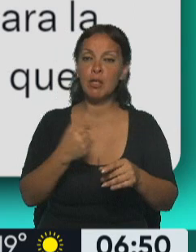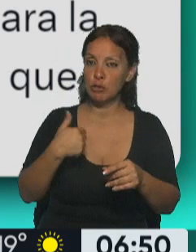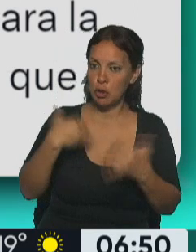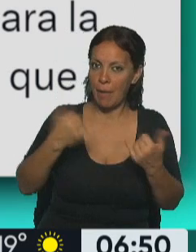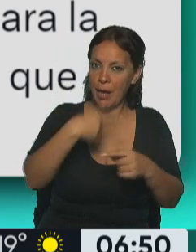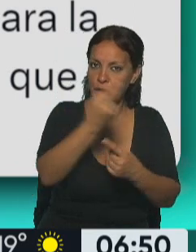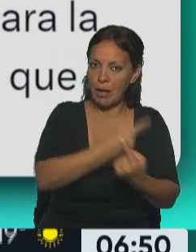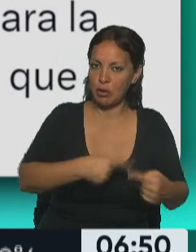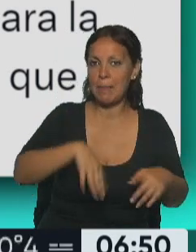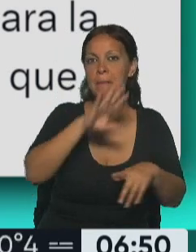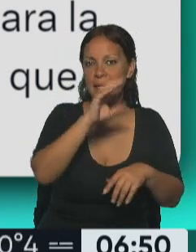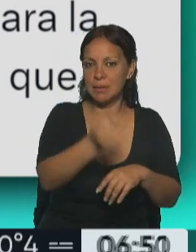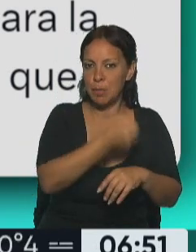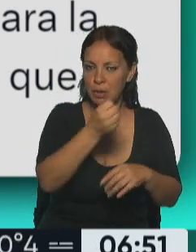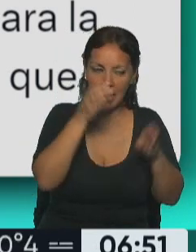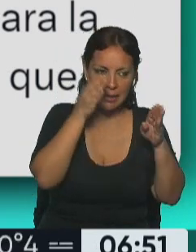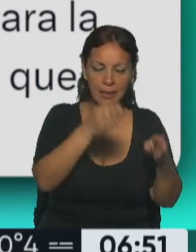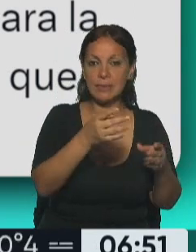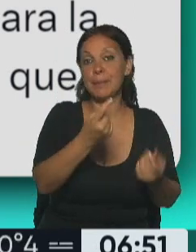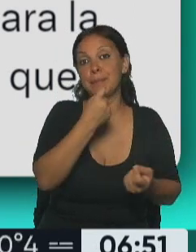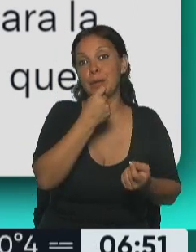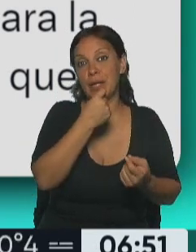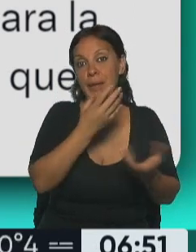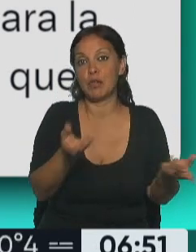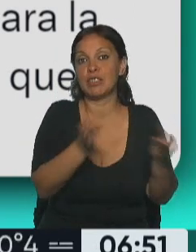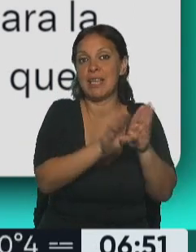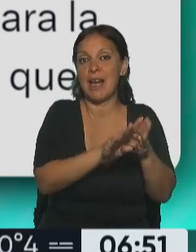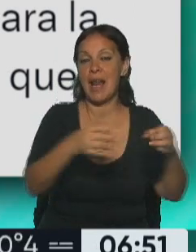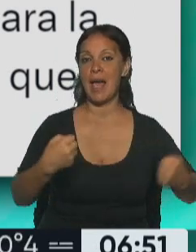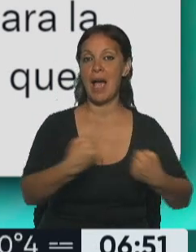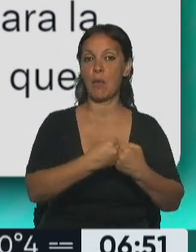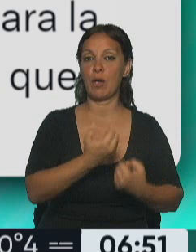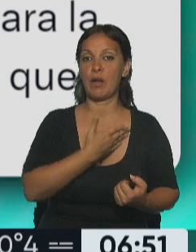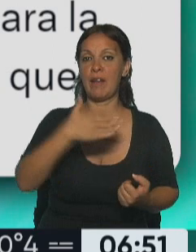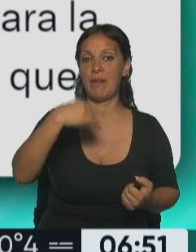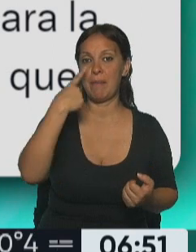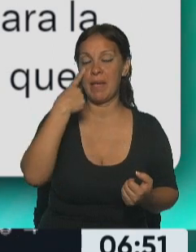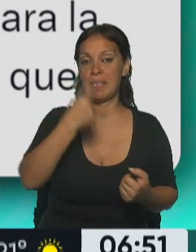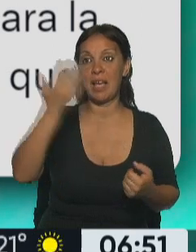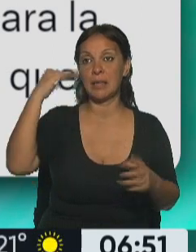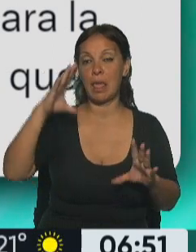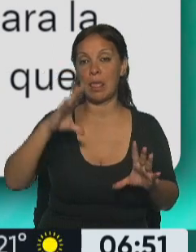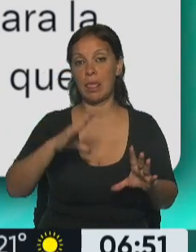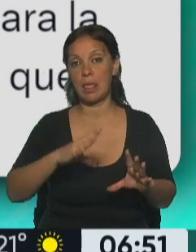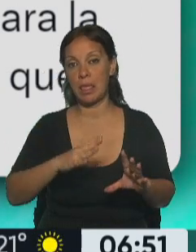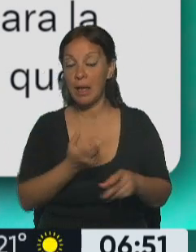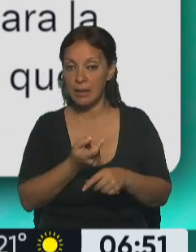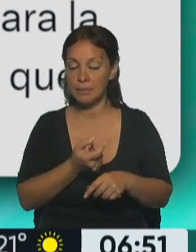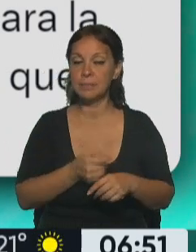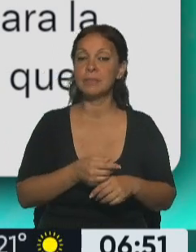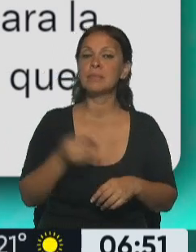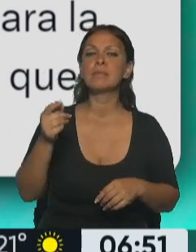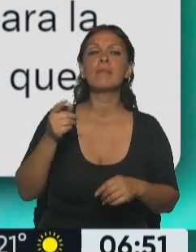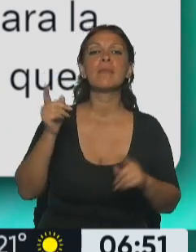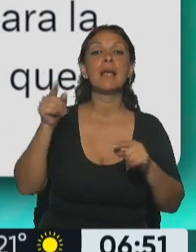importantes que hacer para el país, como cerrar el acuerdo con el fondo que estaba caído y estábamos al borde del default. El que le pedía la